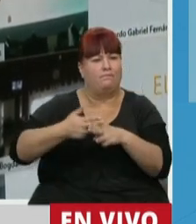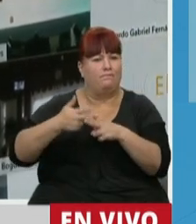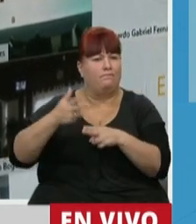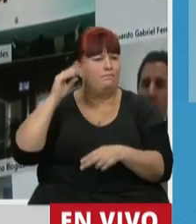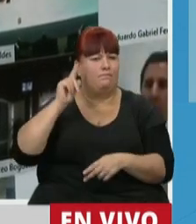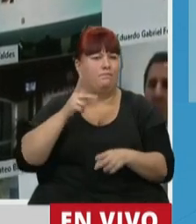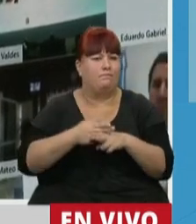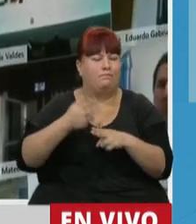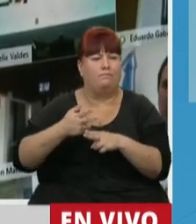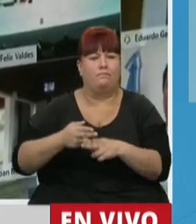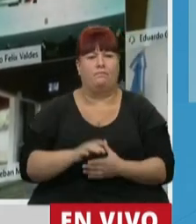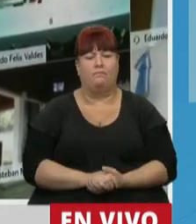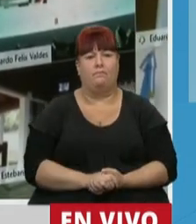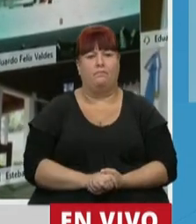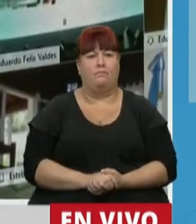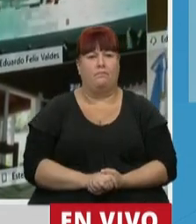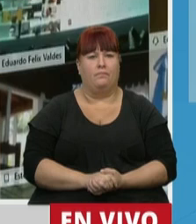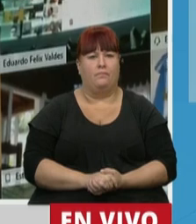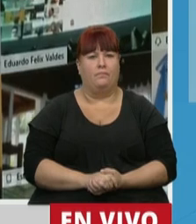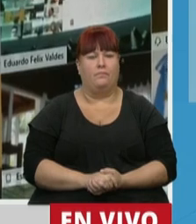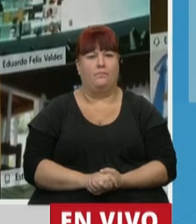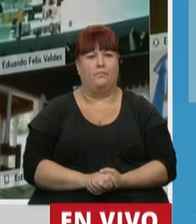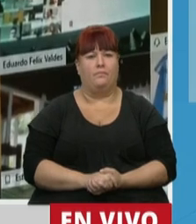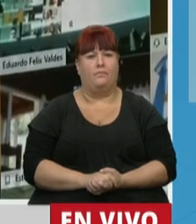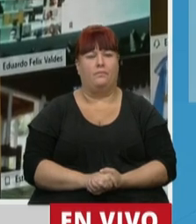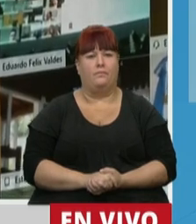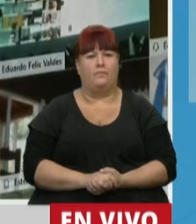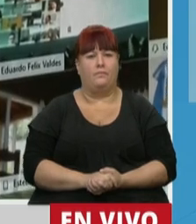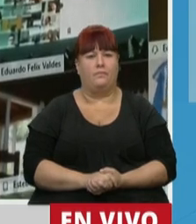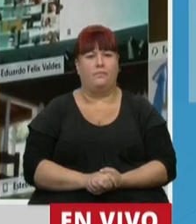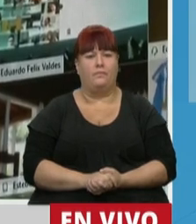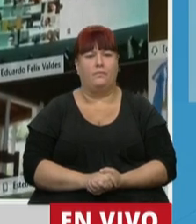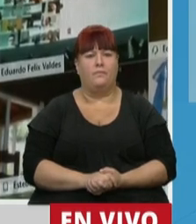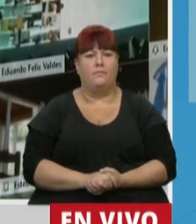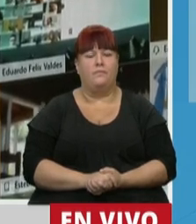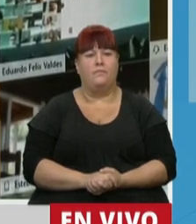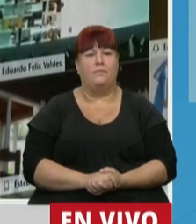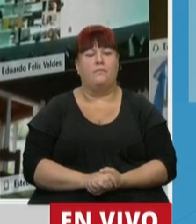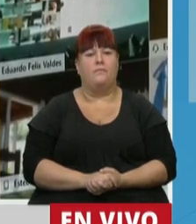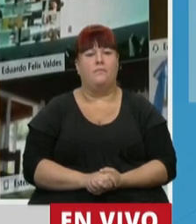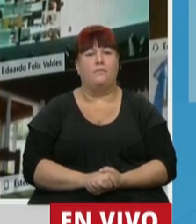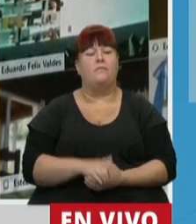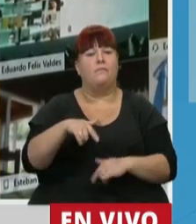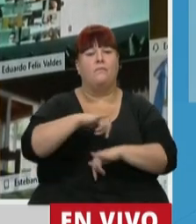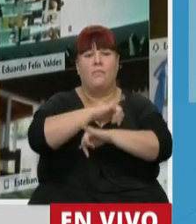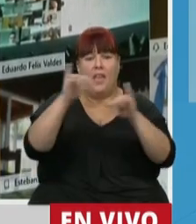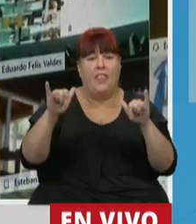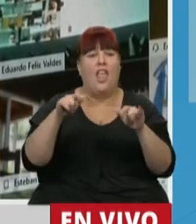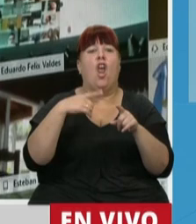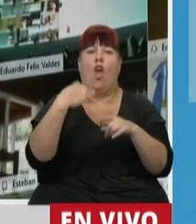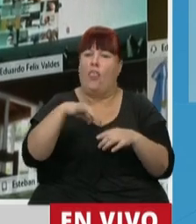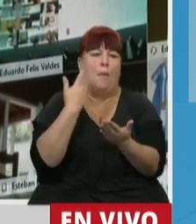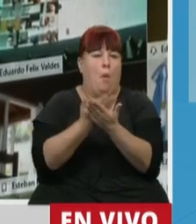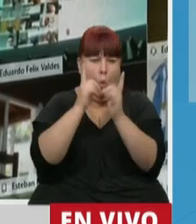que aquí estamos discutiendo. Hay que resolver temas. Aquí se mencionó, y no lo podemos dejar de